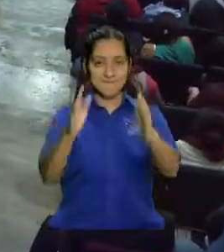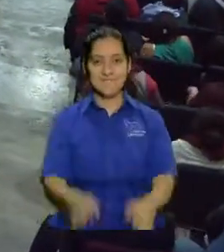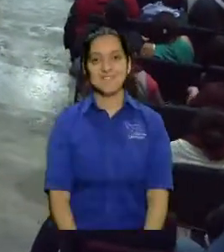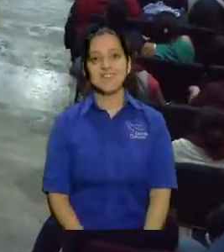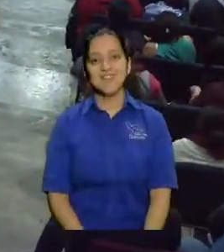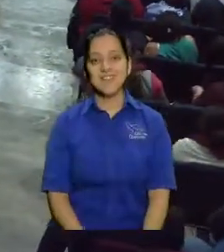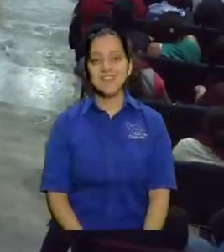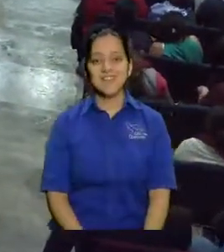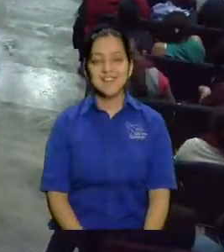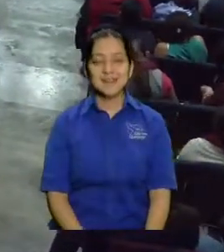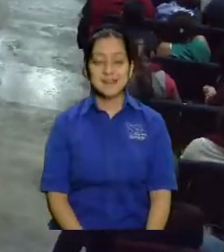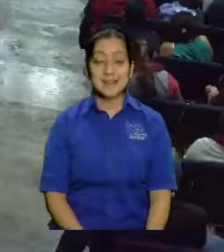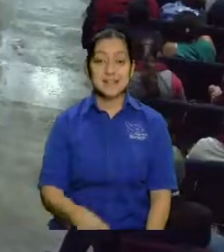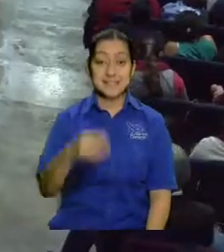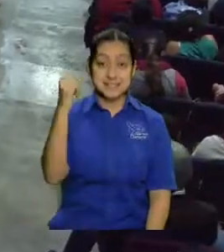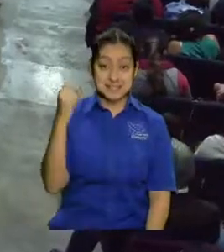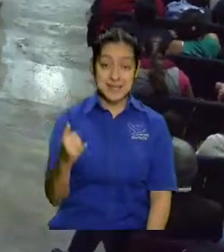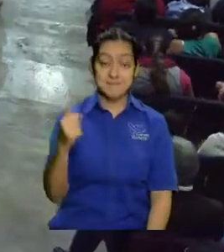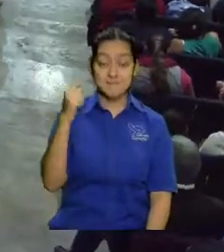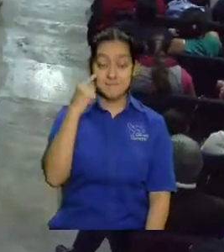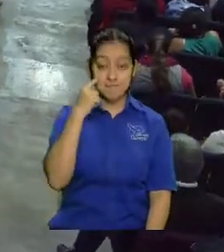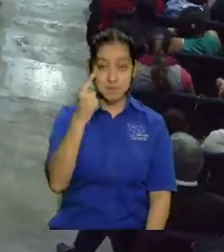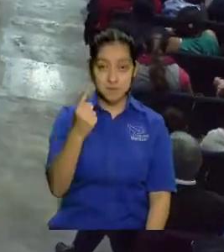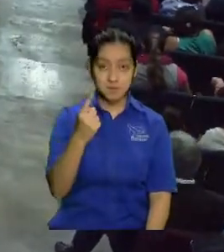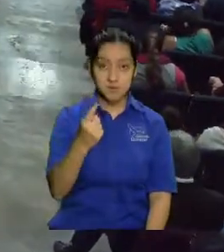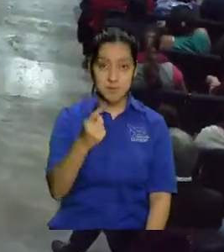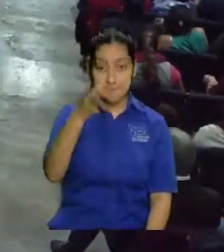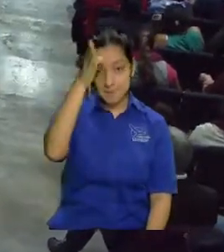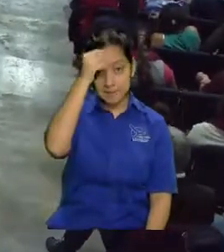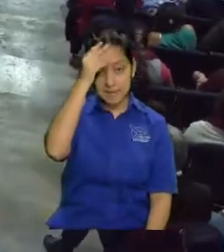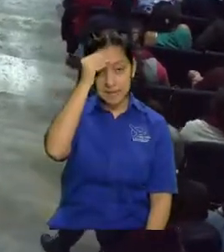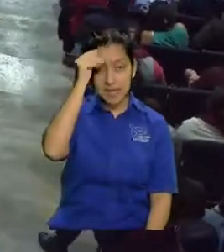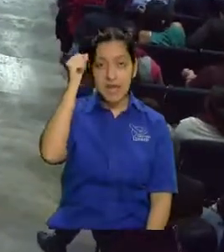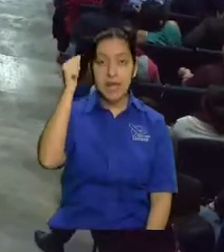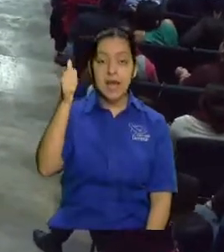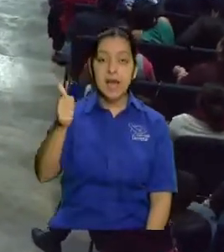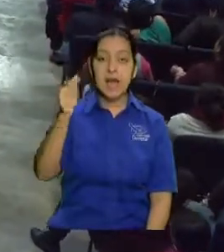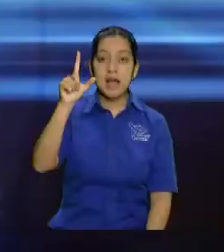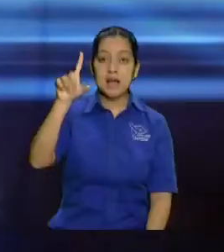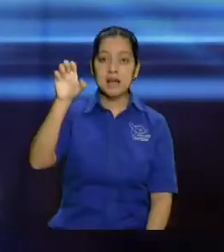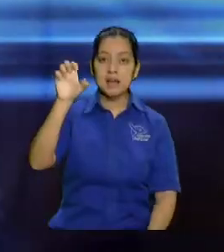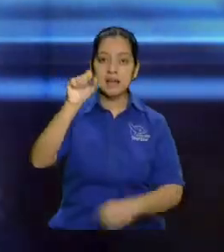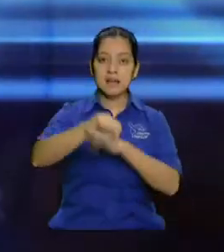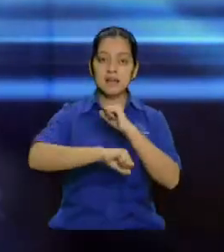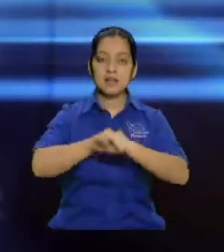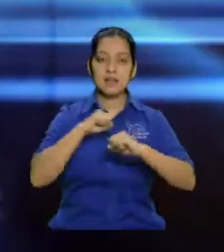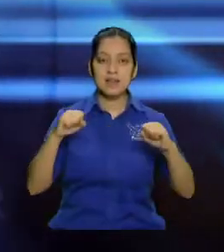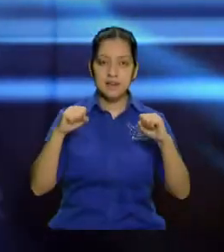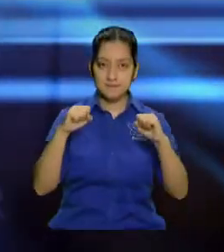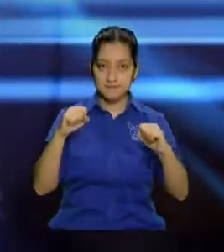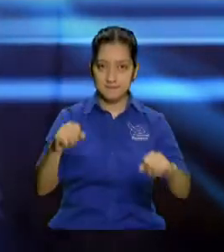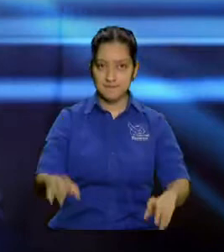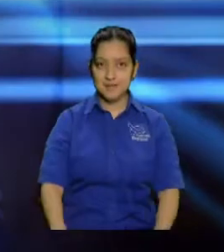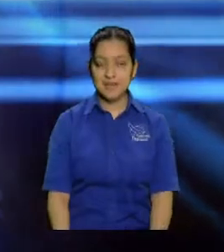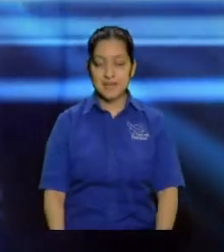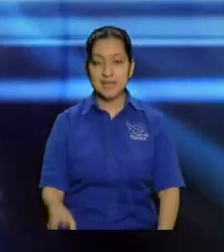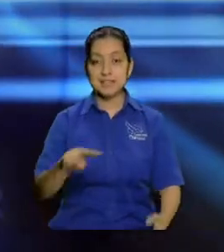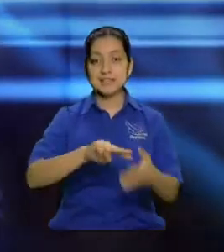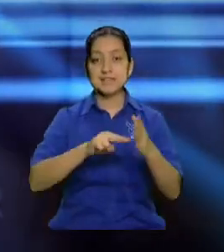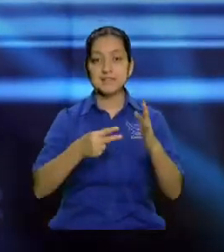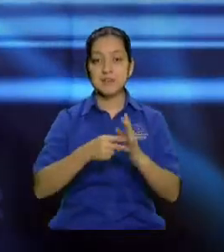las que ya vimos fue la Aleph, que quiere decir buey, esto es aplicable también al hogar,